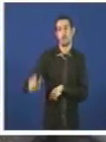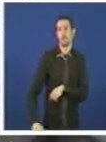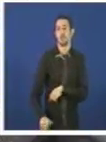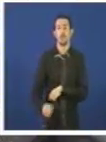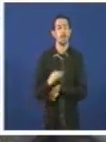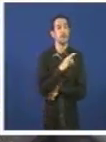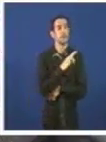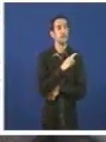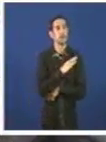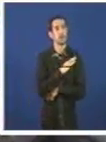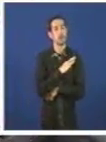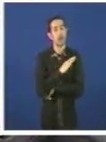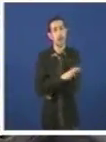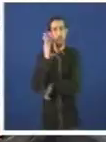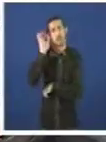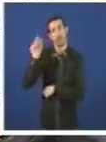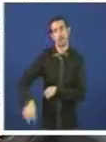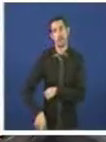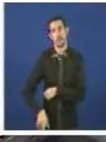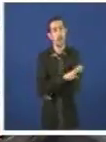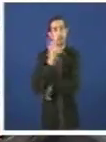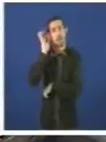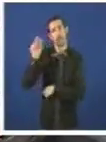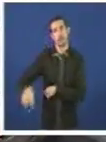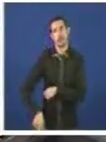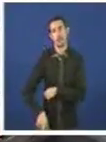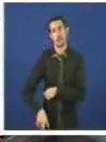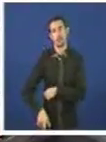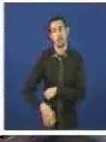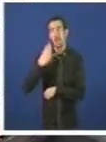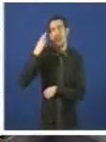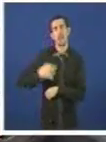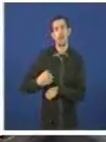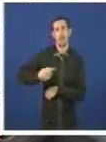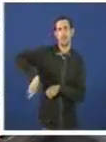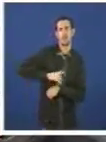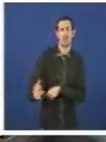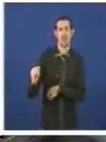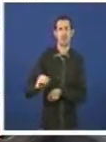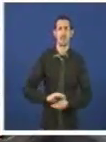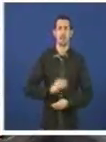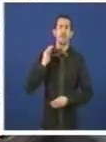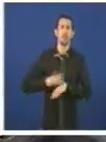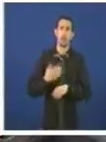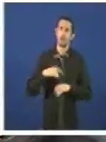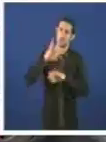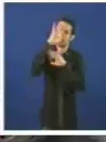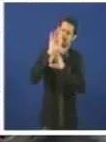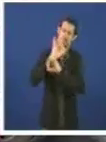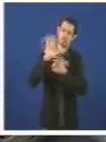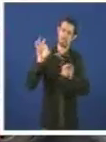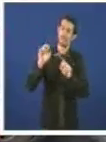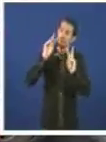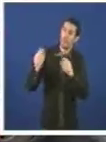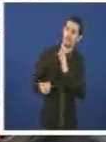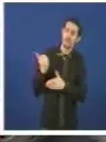Señora conselle Ira A verdade é que temos moita capacidade para non sorprendernos cada día despois